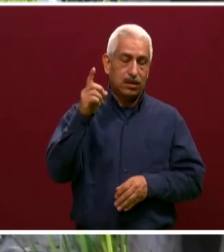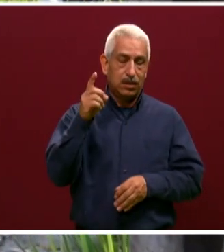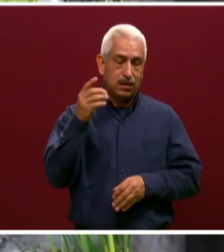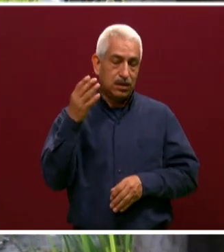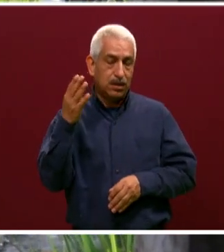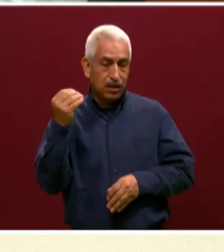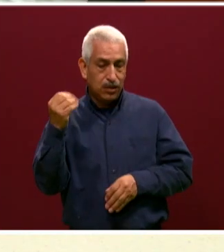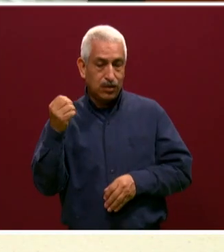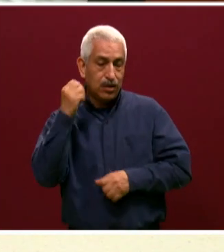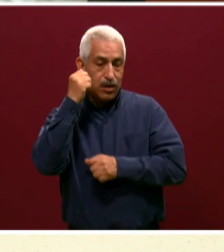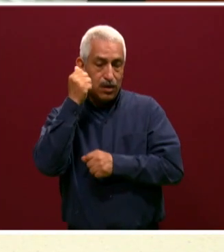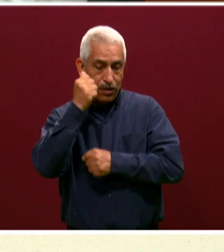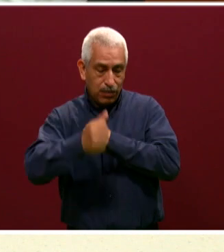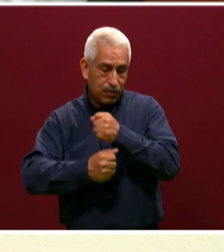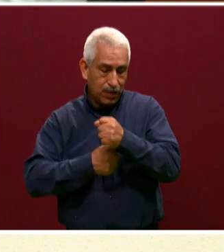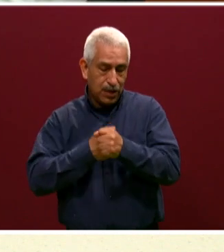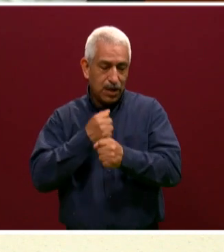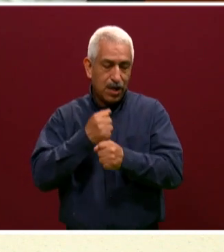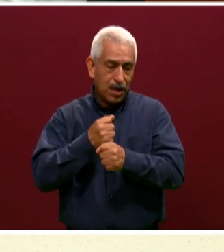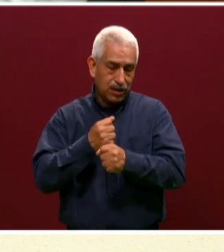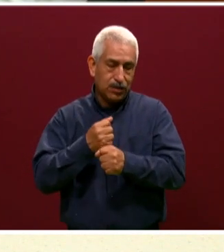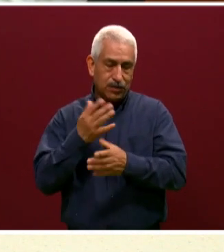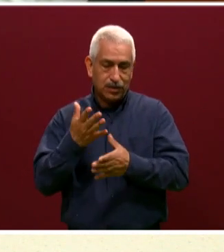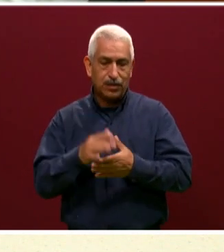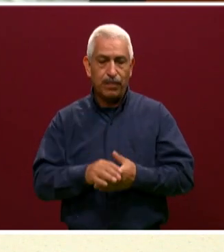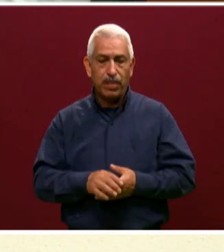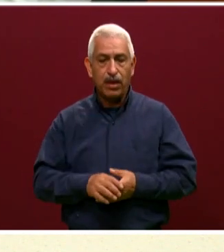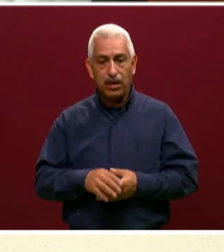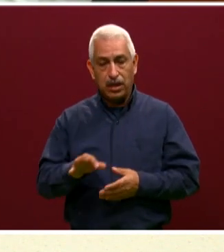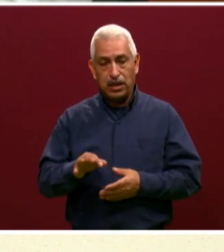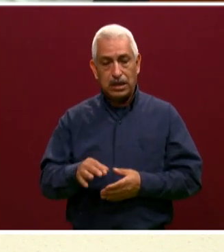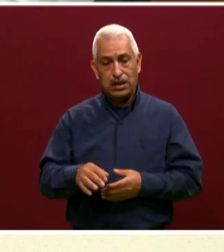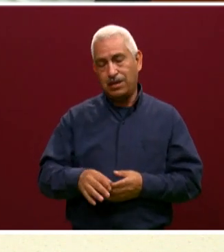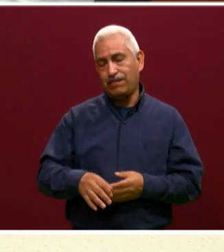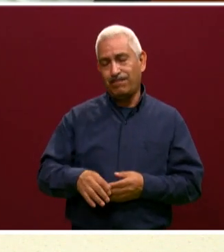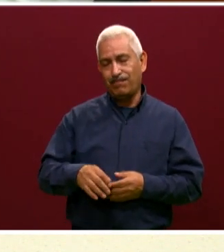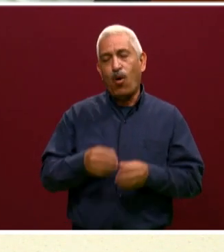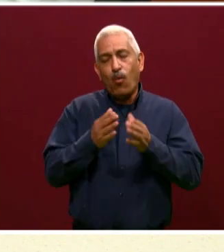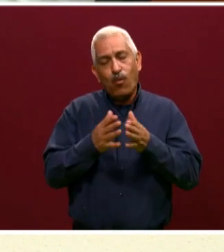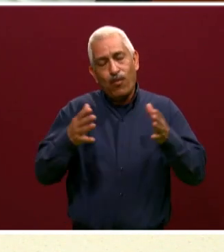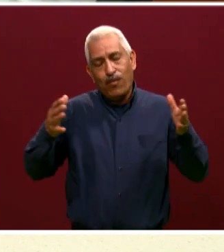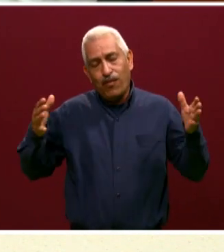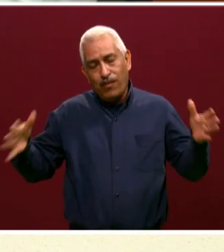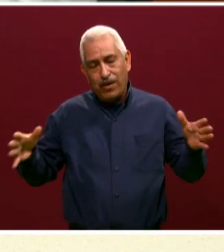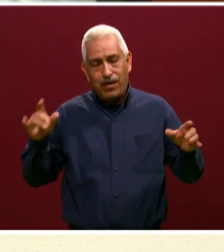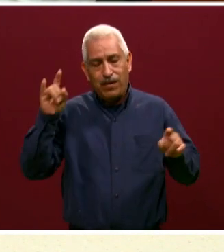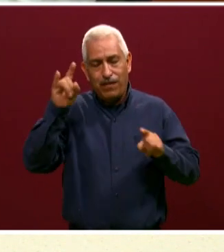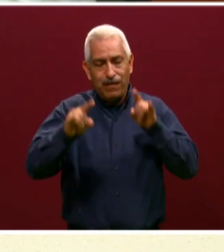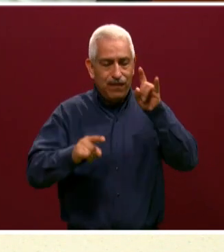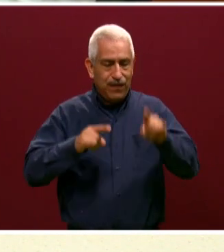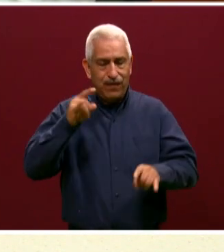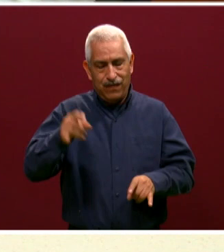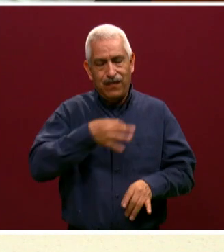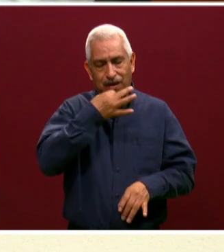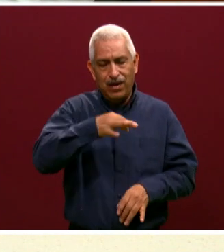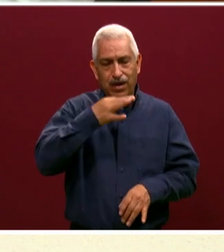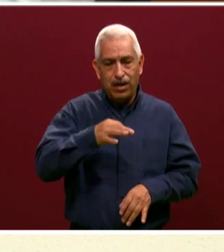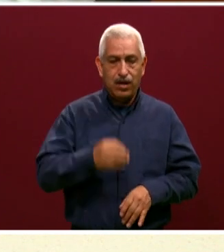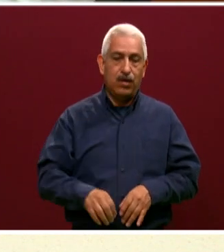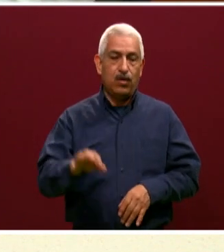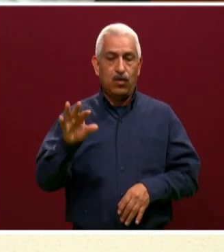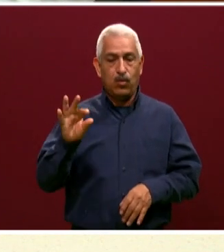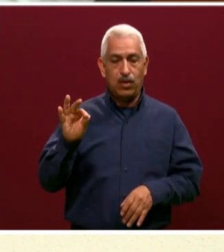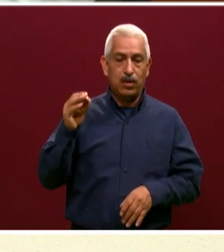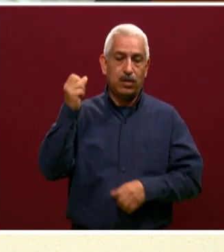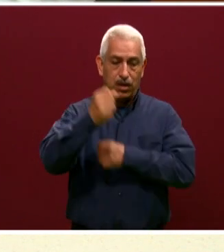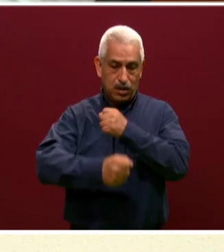festejo por nuestros 40 años. Claro. Y ahorita, claro, desde que inició la pandemia, desde que inició el aprendizaje desde casa, el COBAEP,